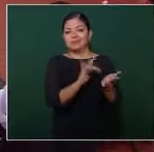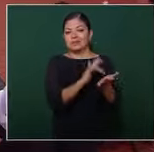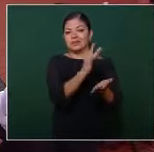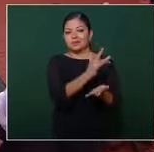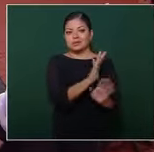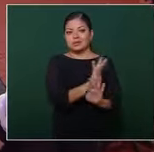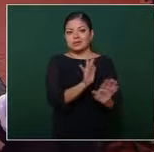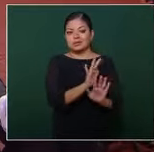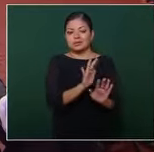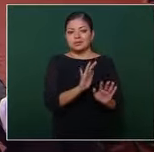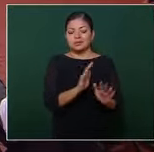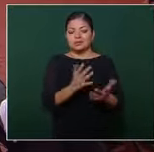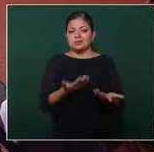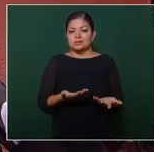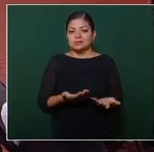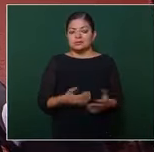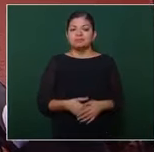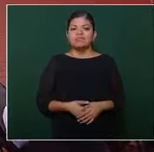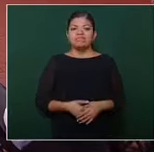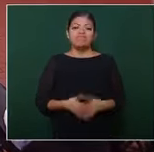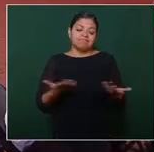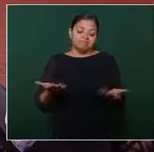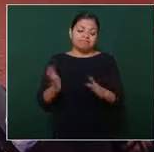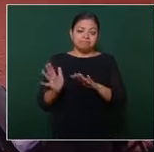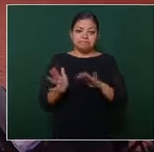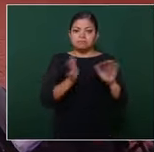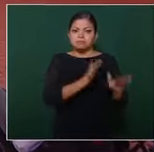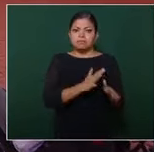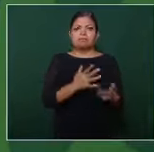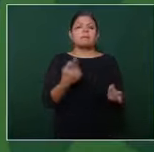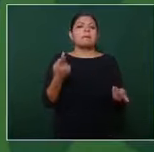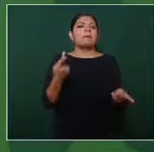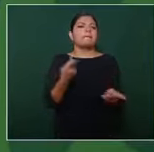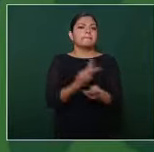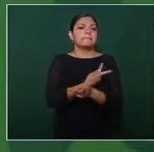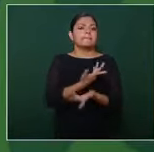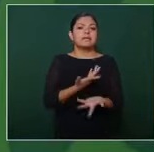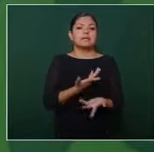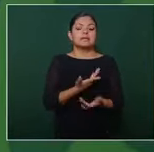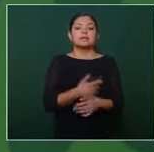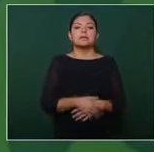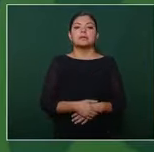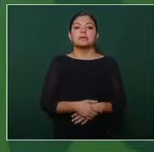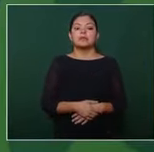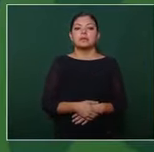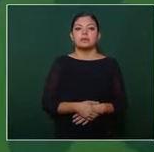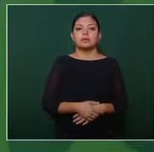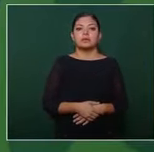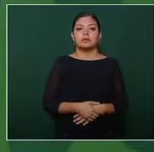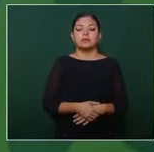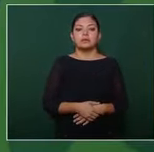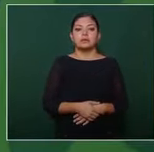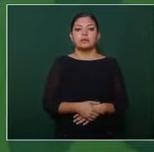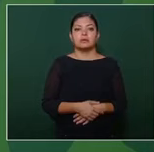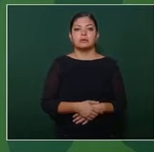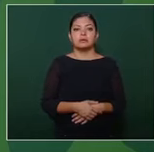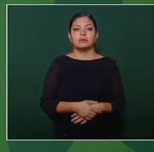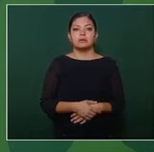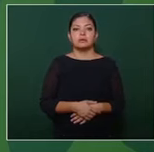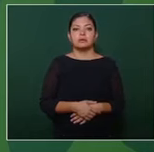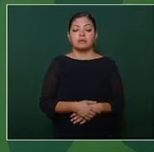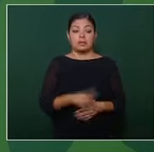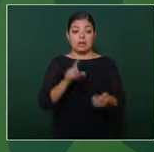bueno qué pasa también cuando son